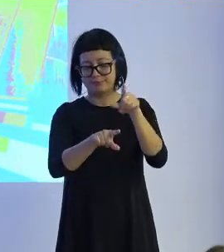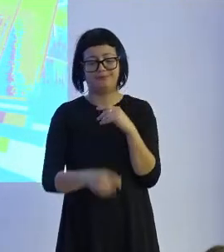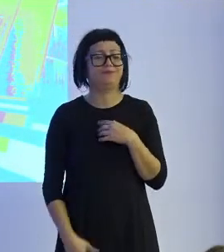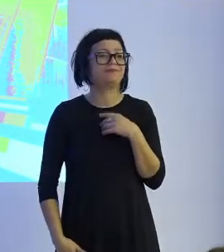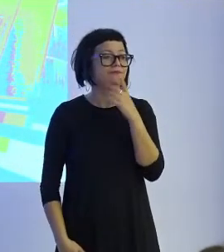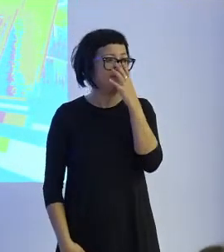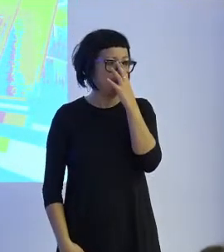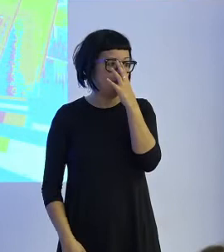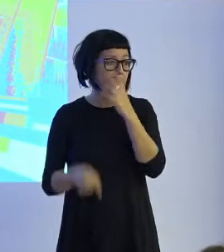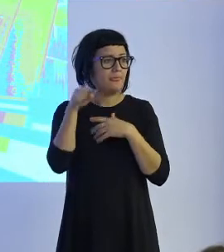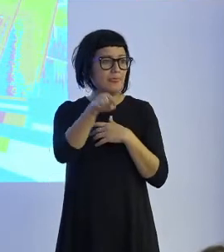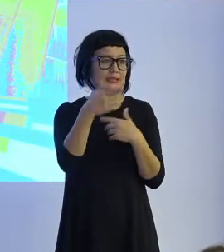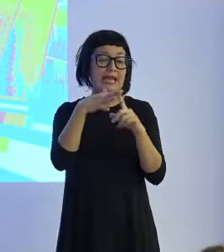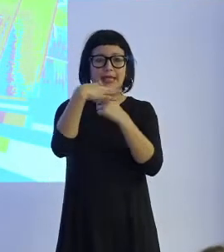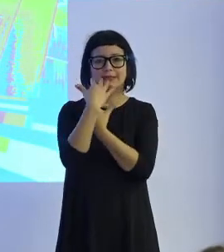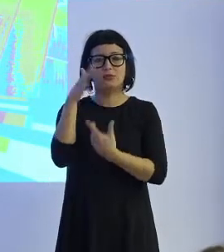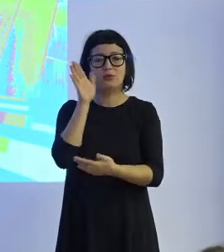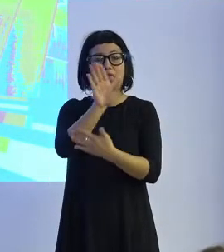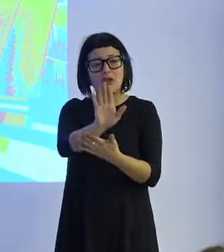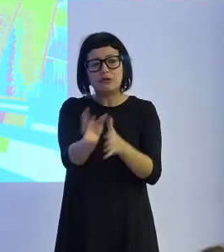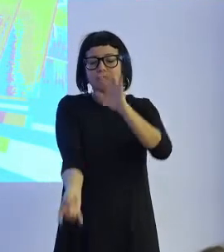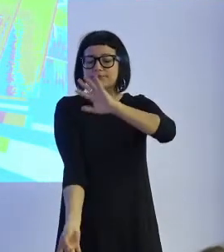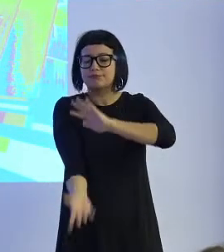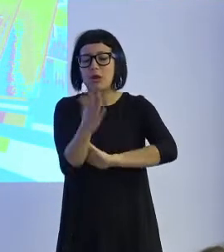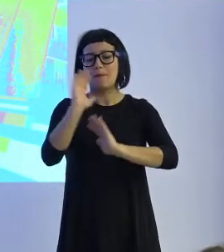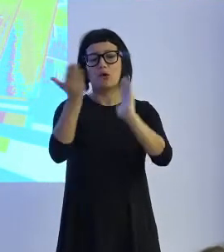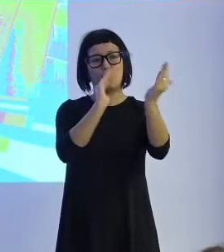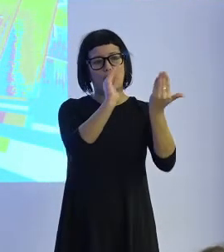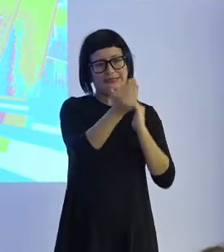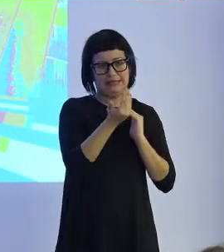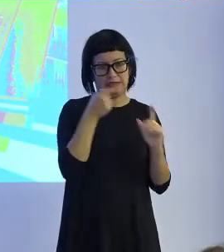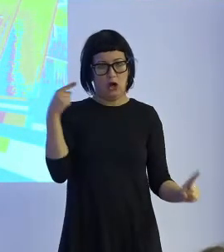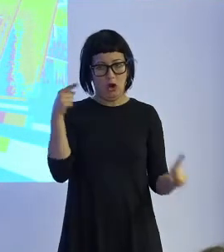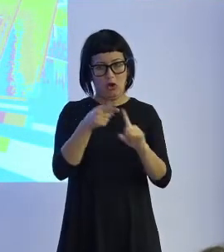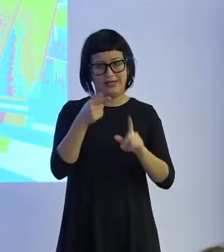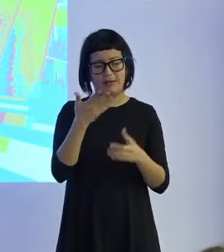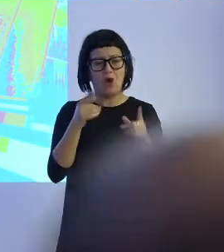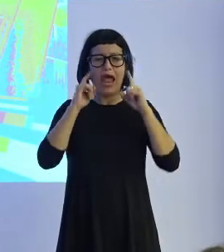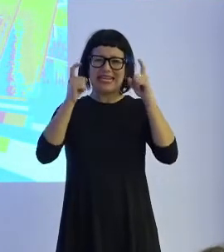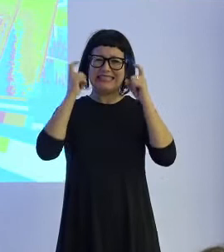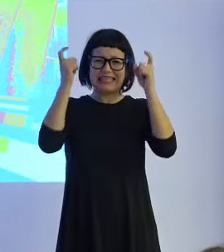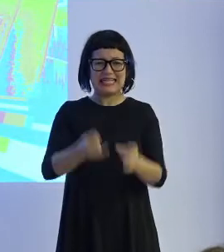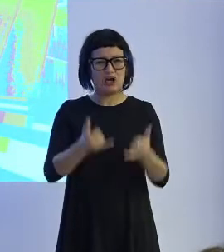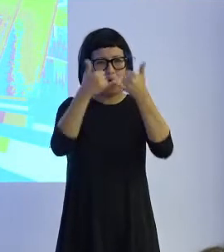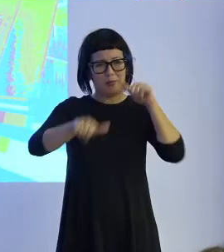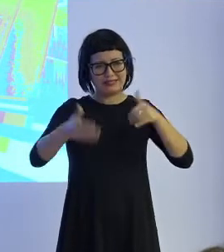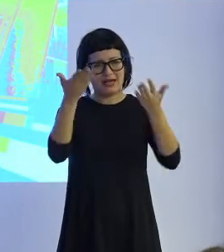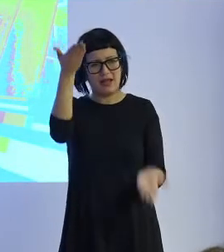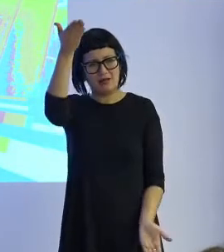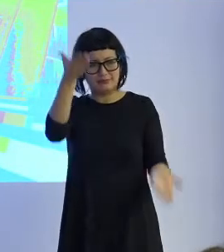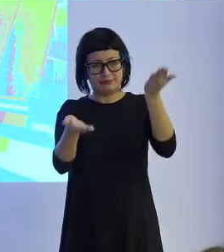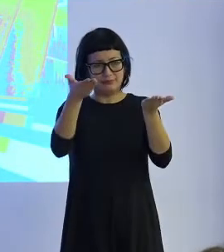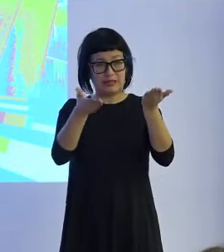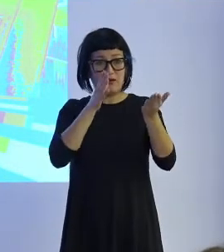han surgido varias propuestas para intentar compensar este desequilibrio o estos desequilibrios que se puedan producir como